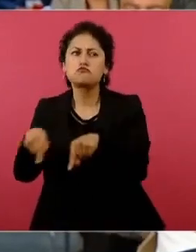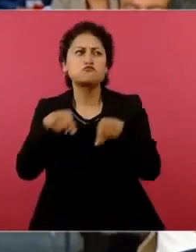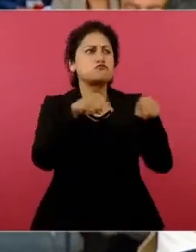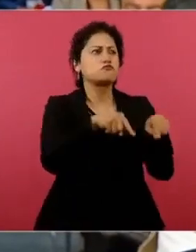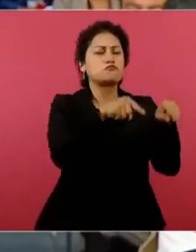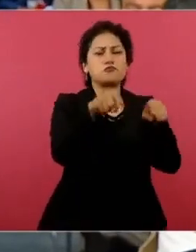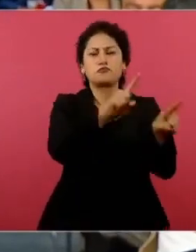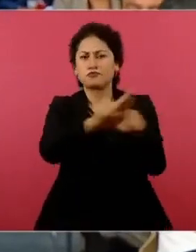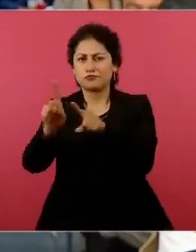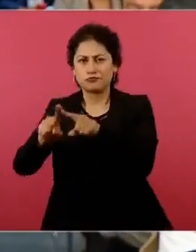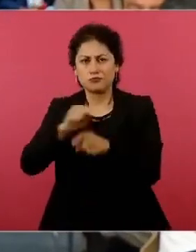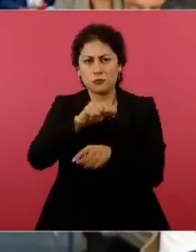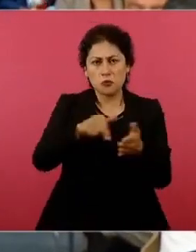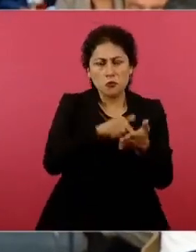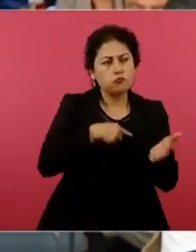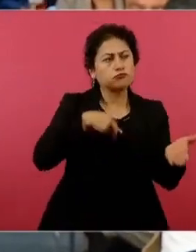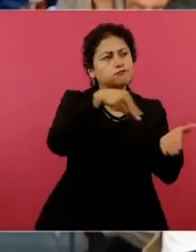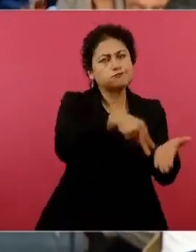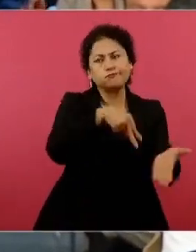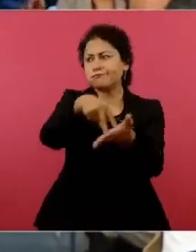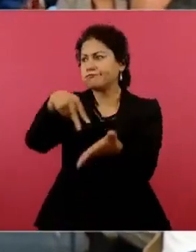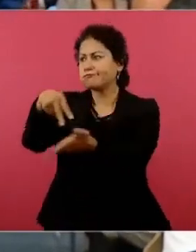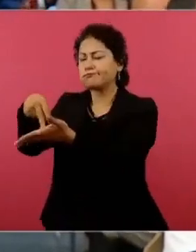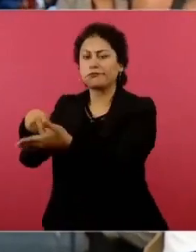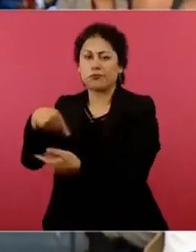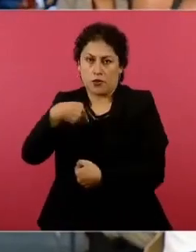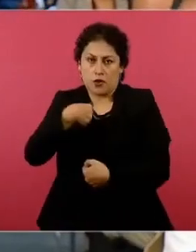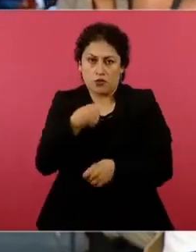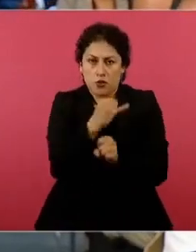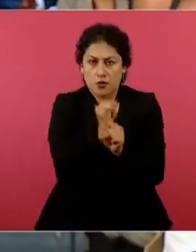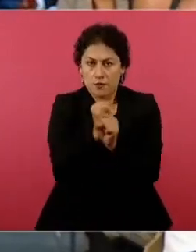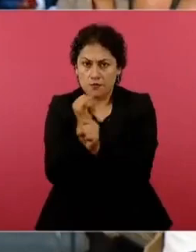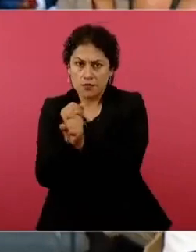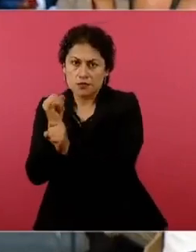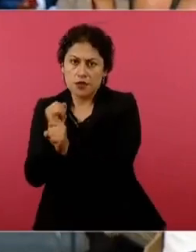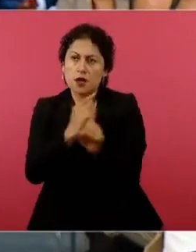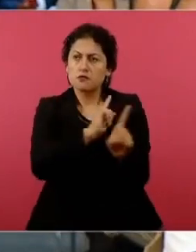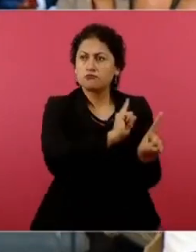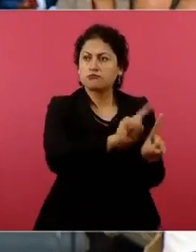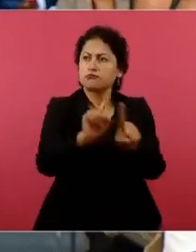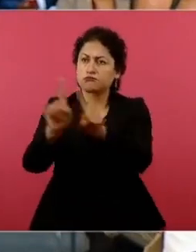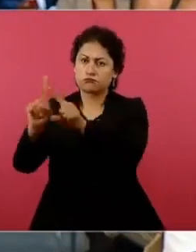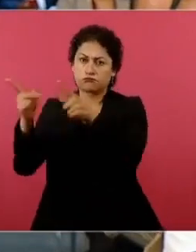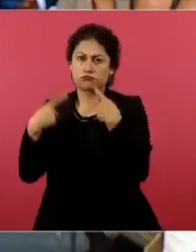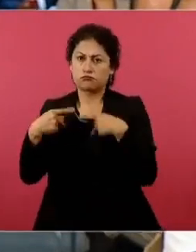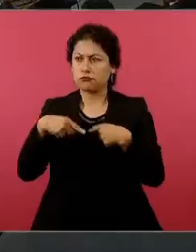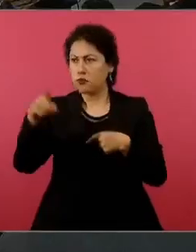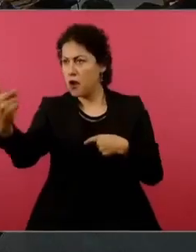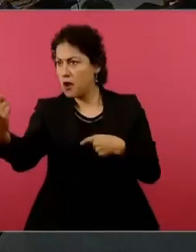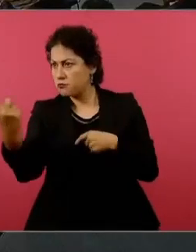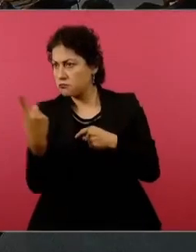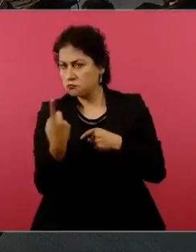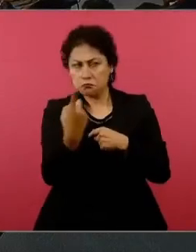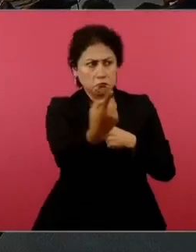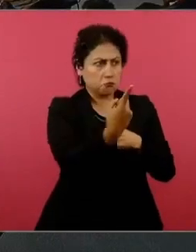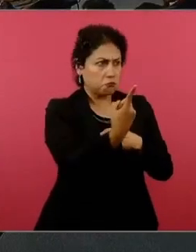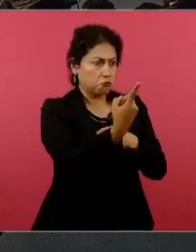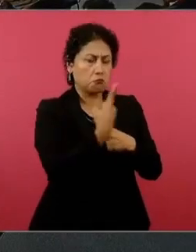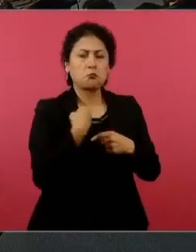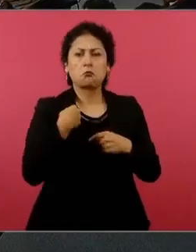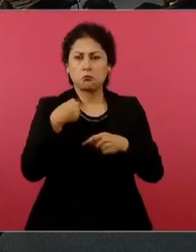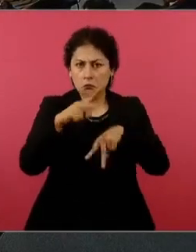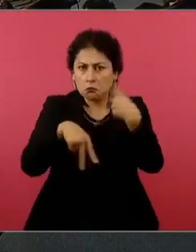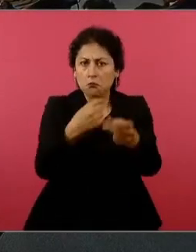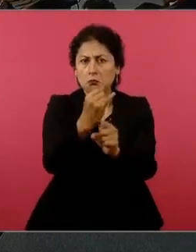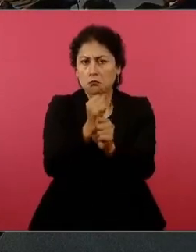decidido dar cobertura a las asambleas informativas de todas las personas que quieren sucederlo porque creo que de ahí va a salir el